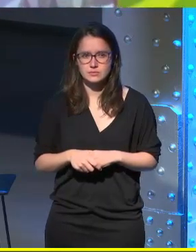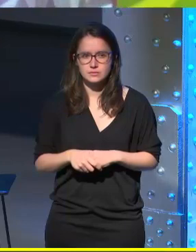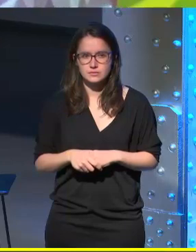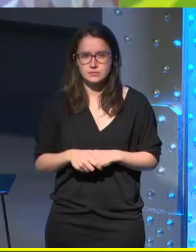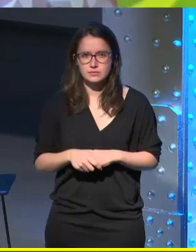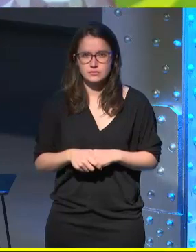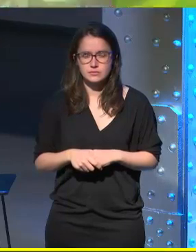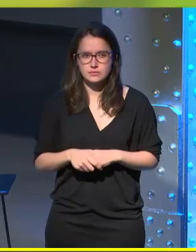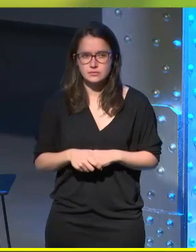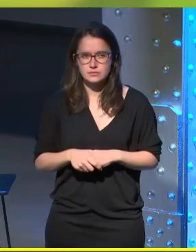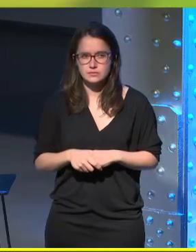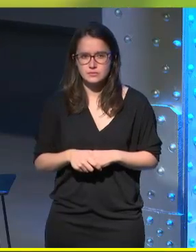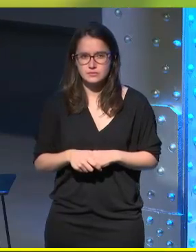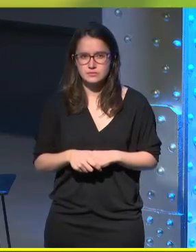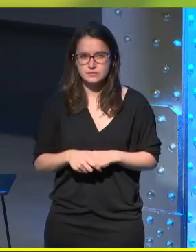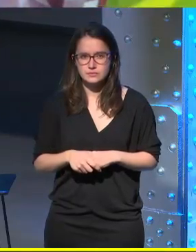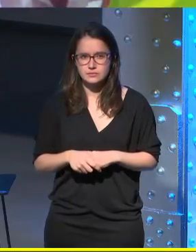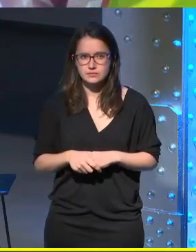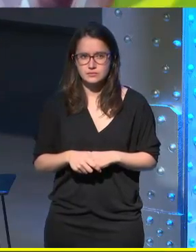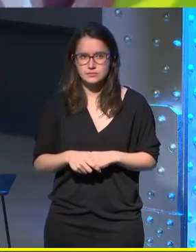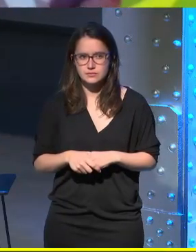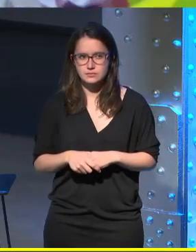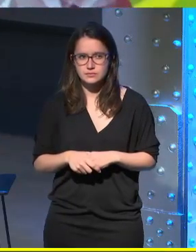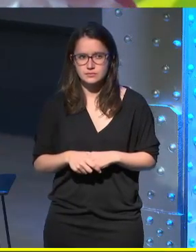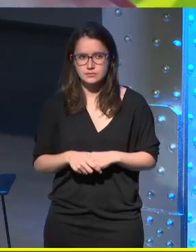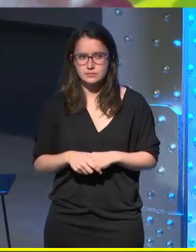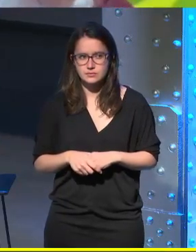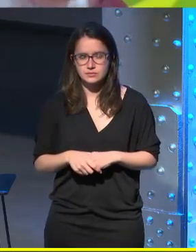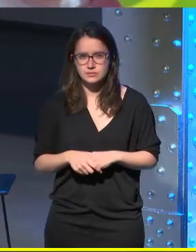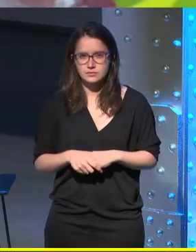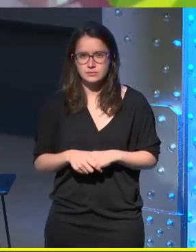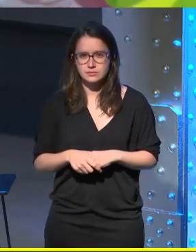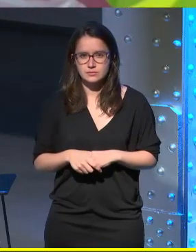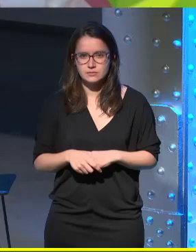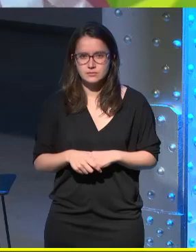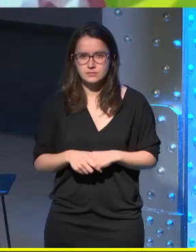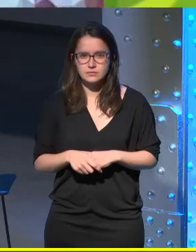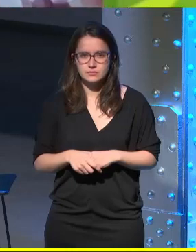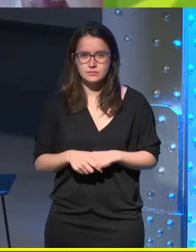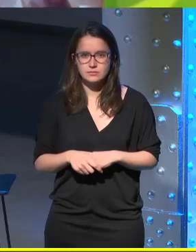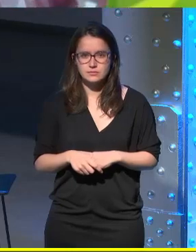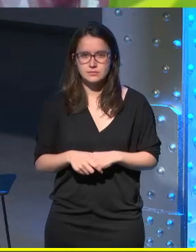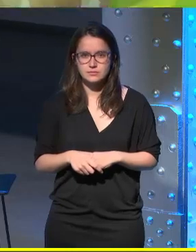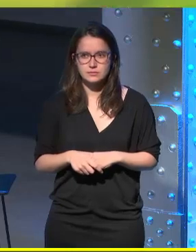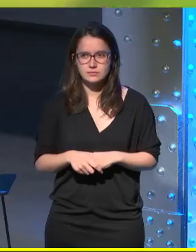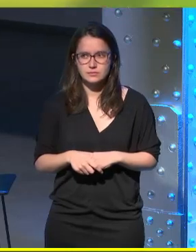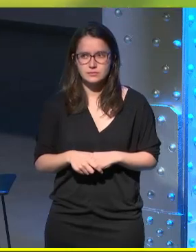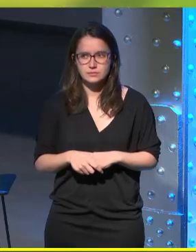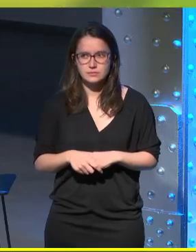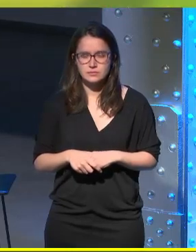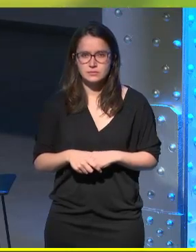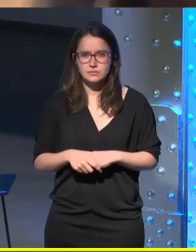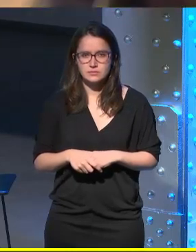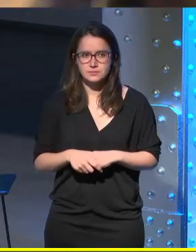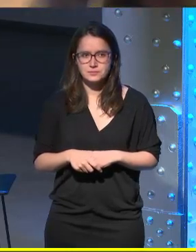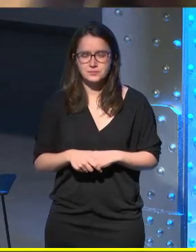3D Inspiration comes from the most unfamiliar places I'll meet you You